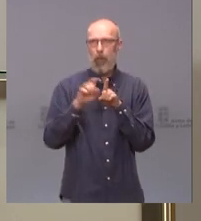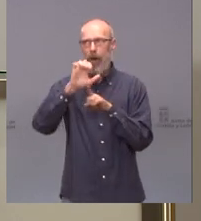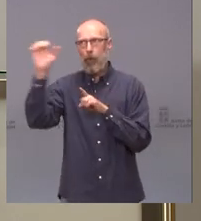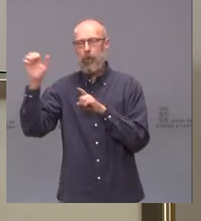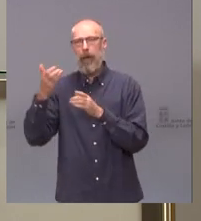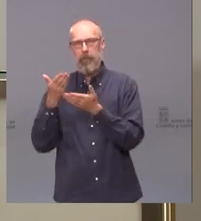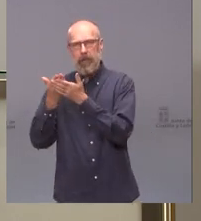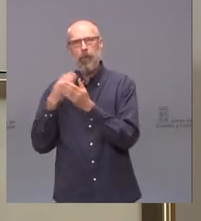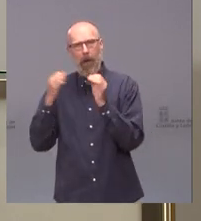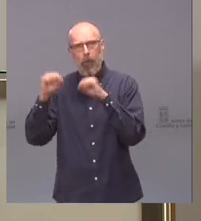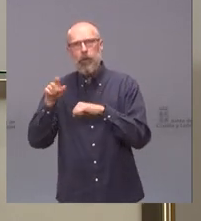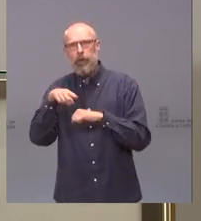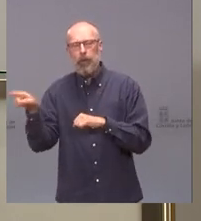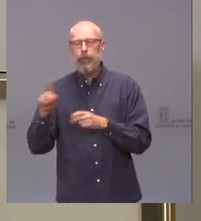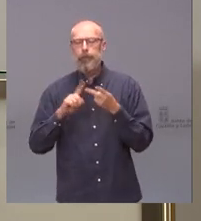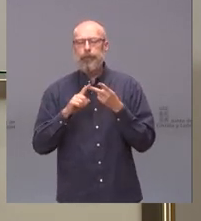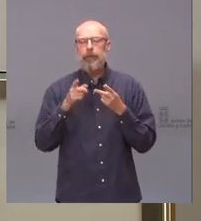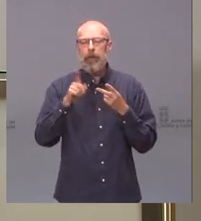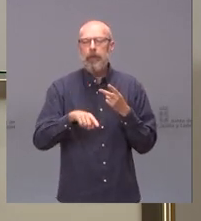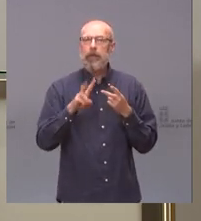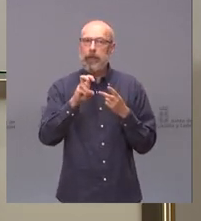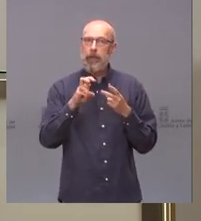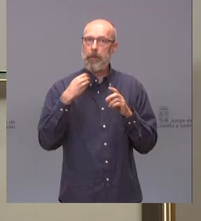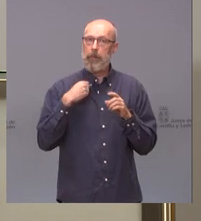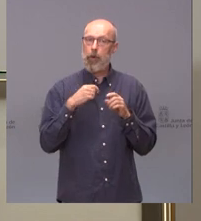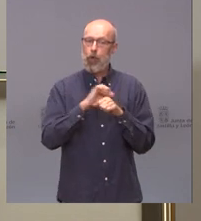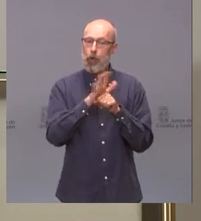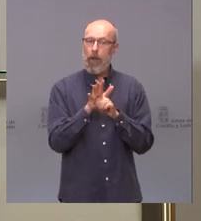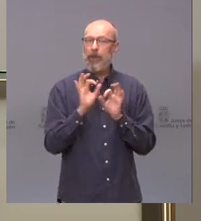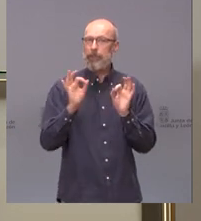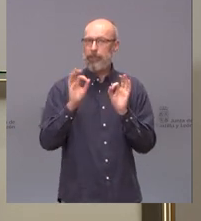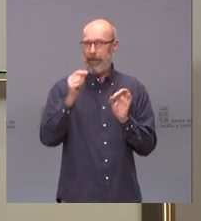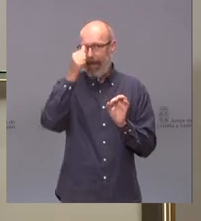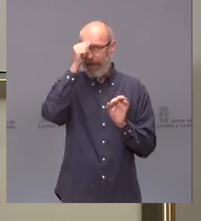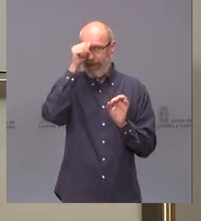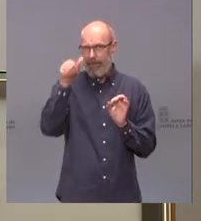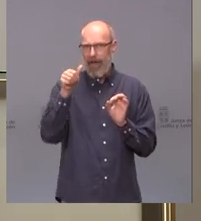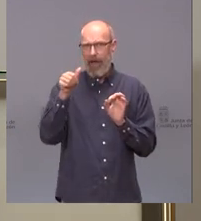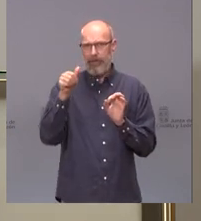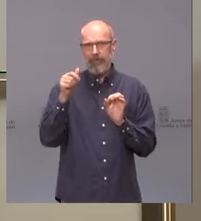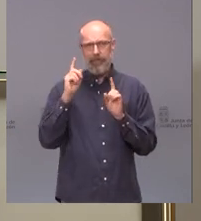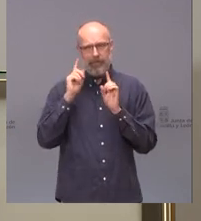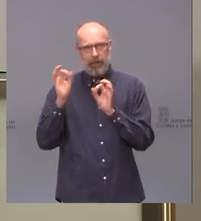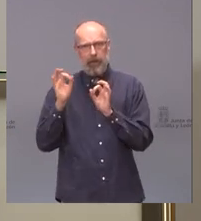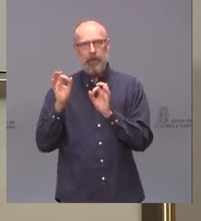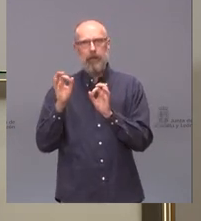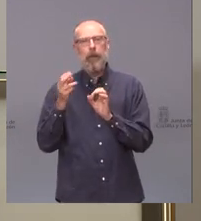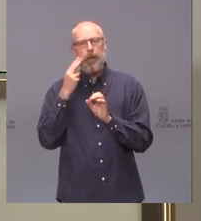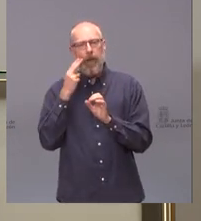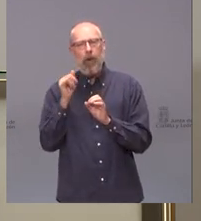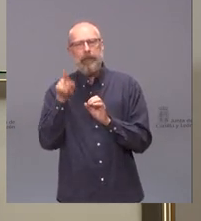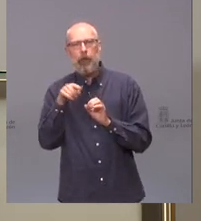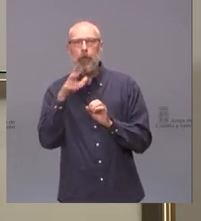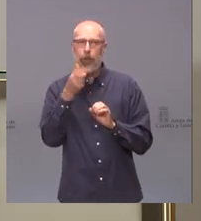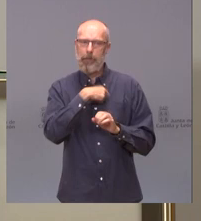Quería preguntarle también si tienen temor sobre la variante India, ya que se está investigando un caso en España, y qué